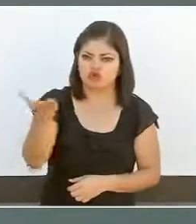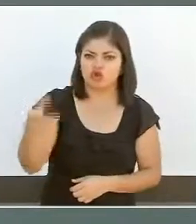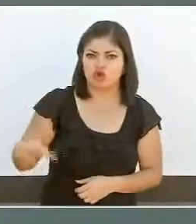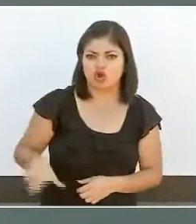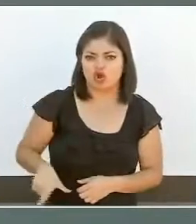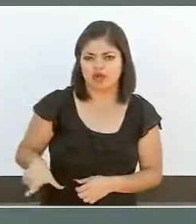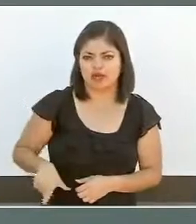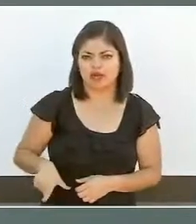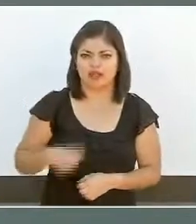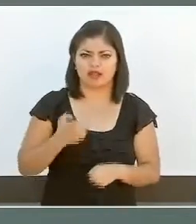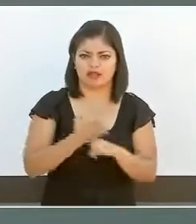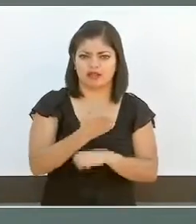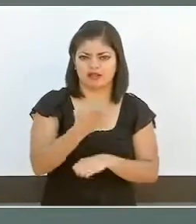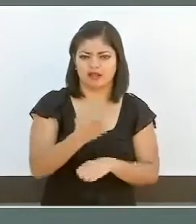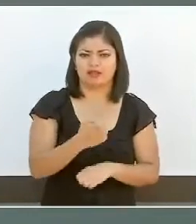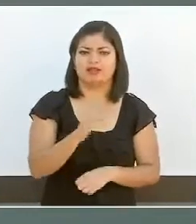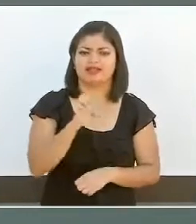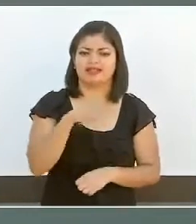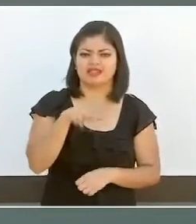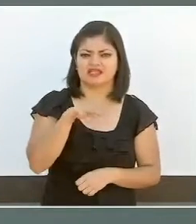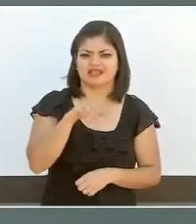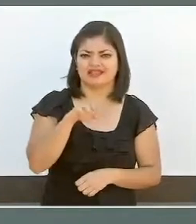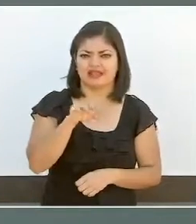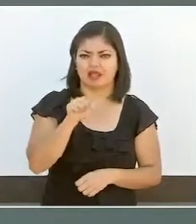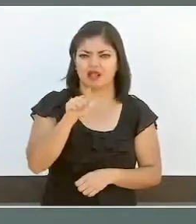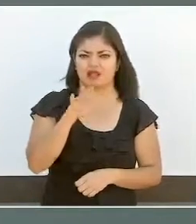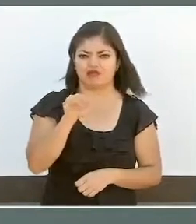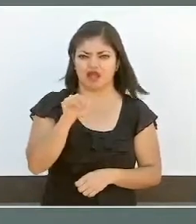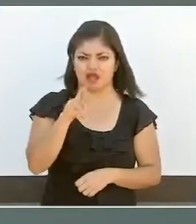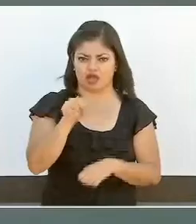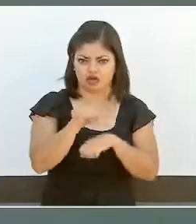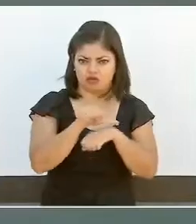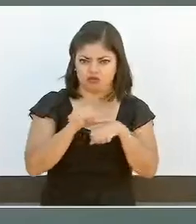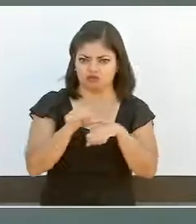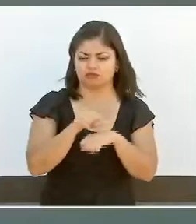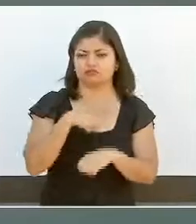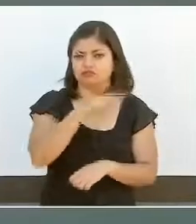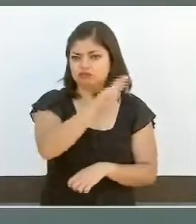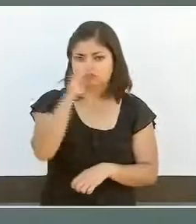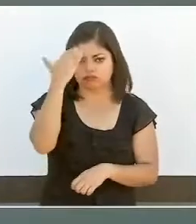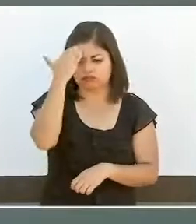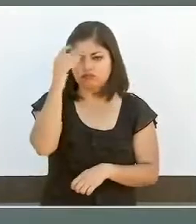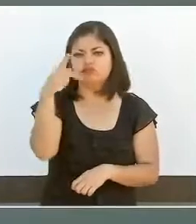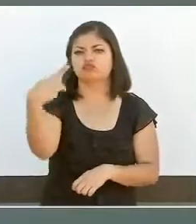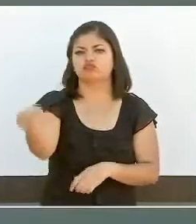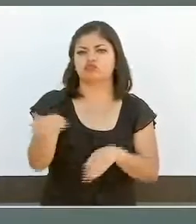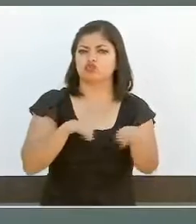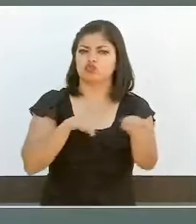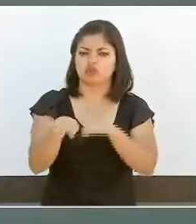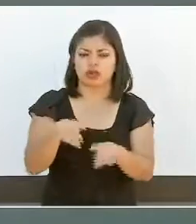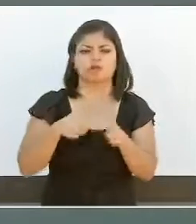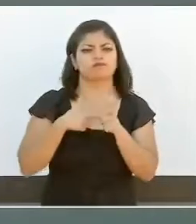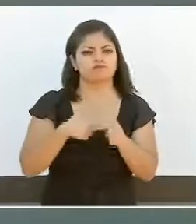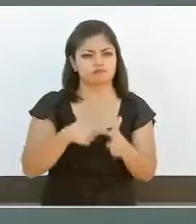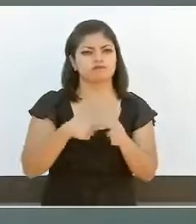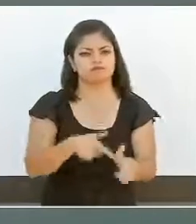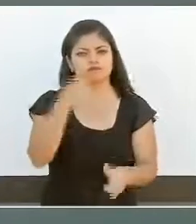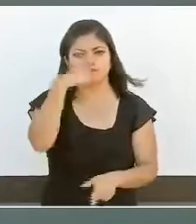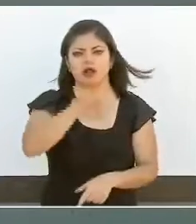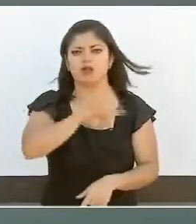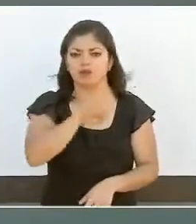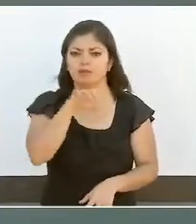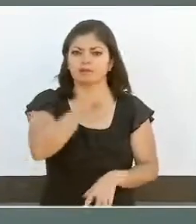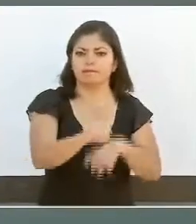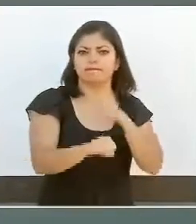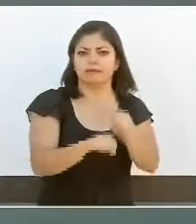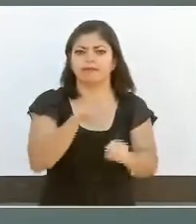al ingeniero Enrique Alfaro Ramírez, a quien reconocemos su trabajo constante para lograr los resultados a favor de la